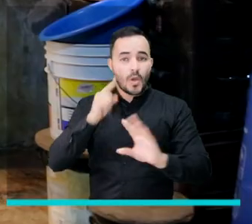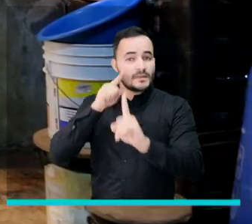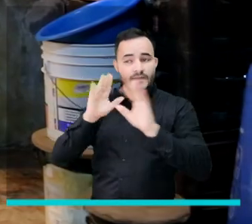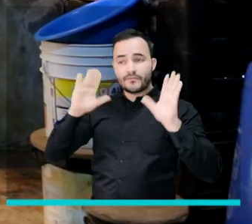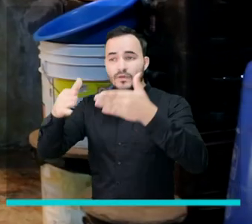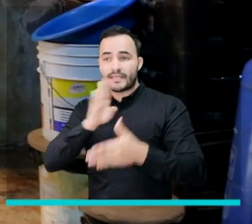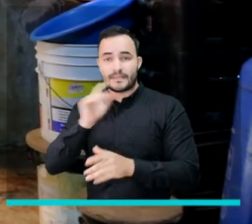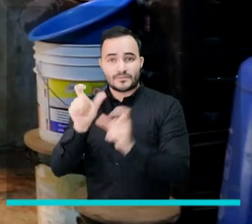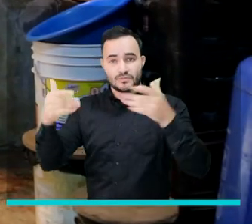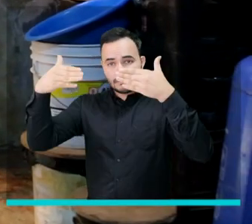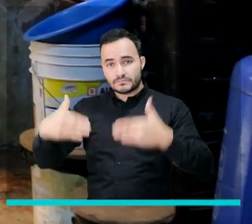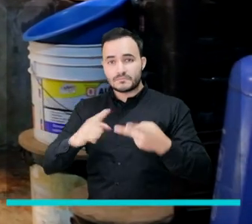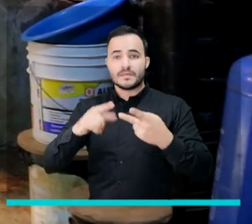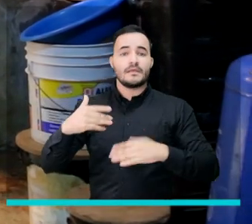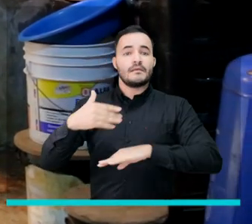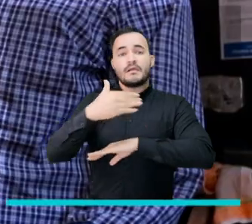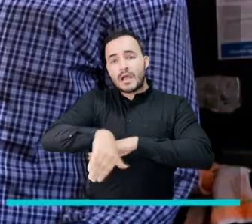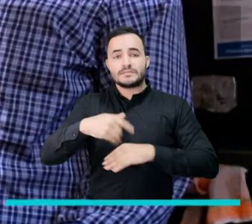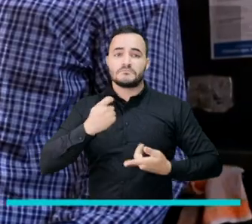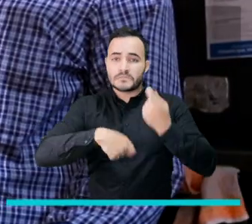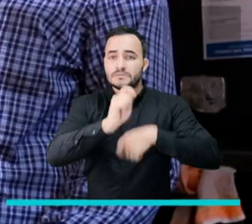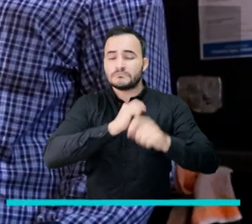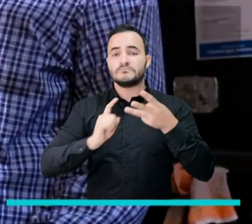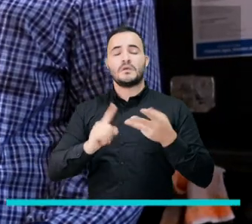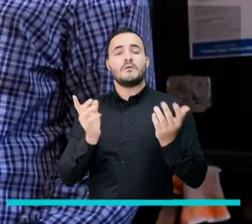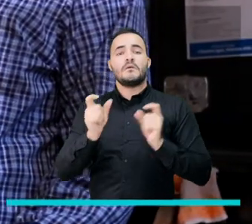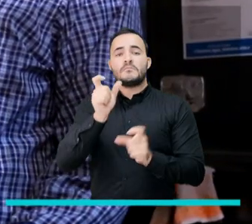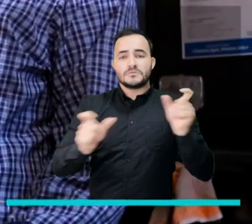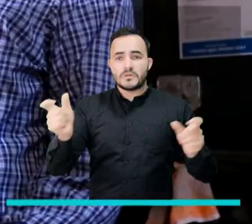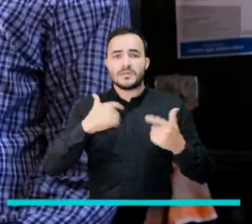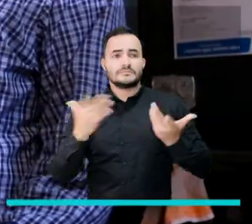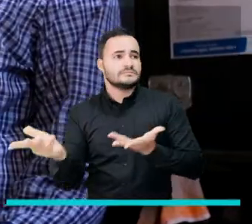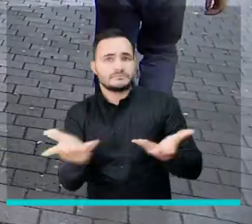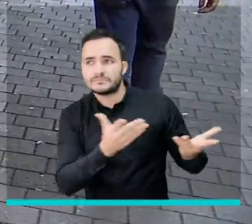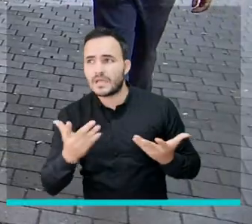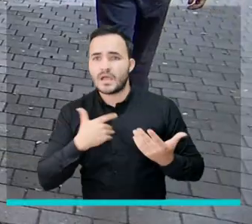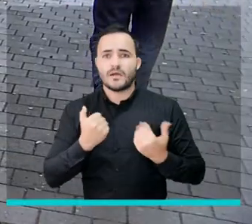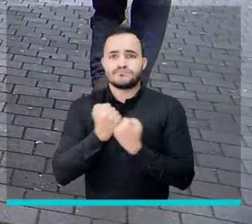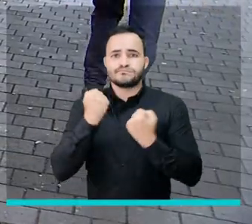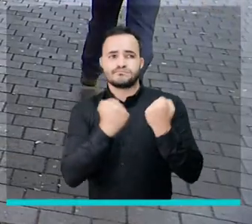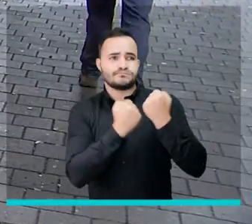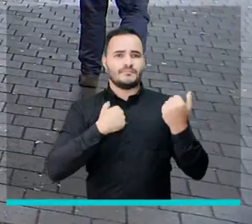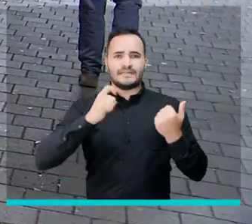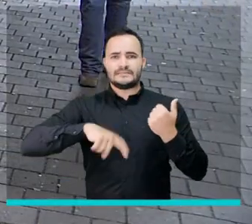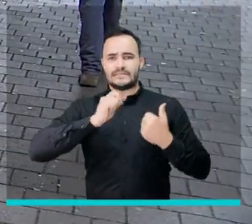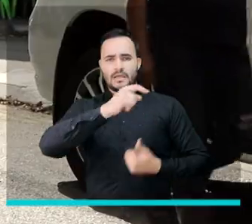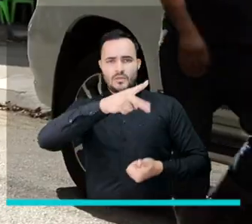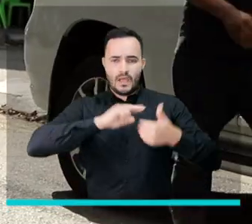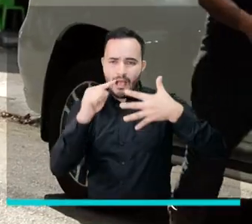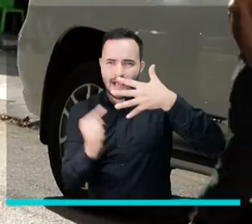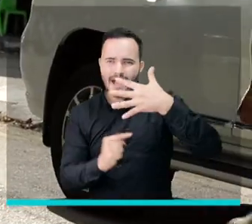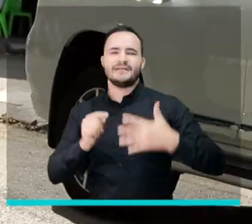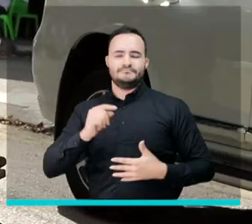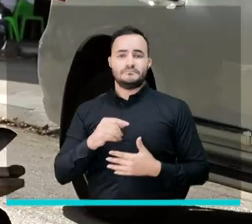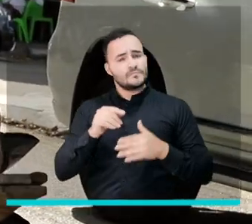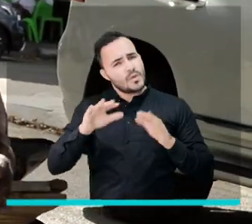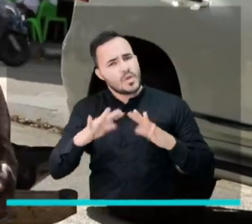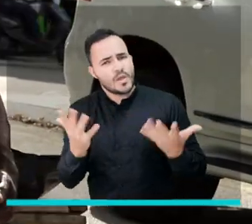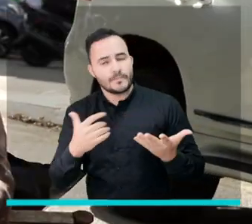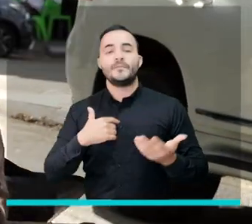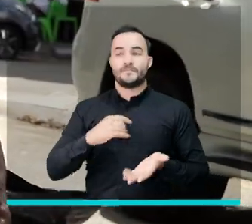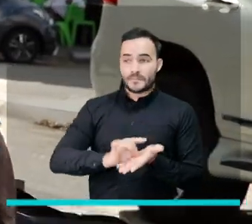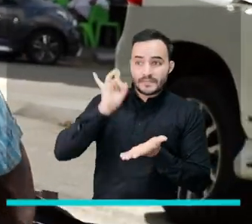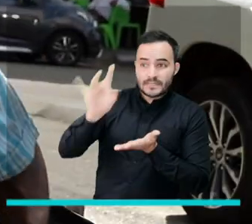El beneficio está dirigido a personas con discapacidad, venteros ambulantes, recuperadores ambientales, personas mayores, entre otros. La